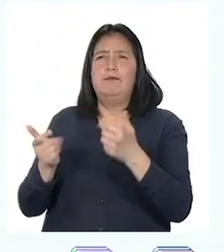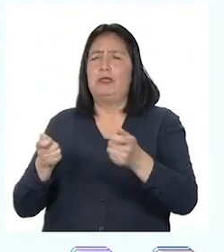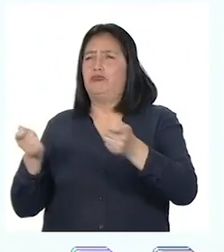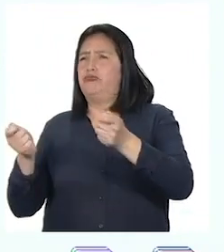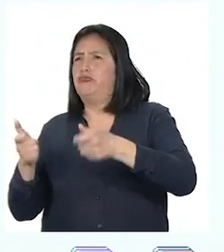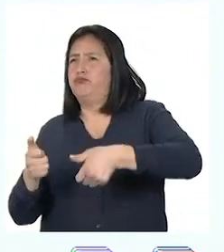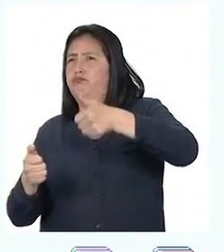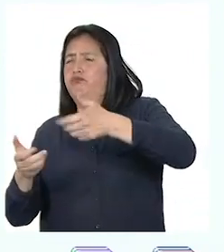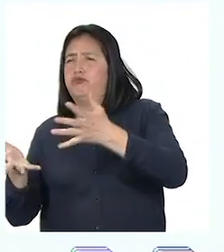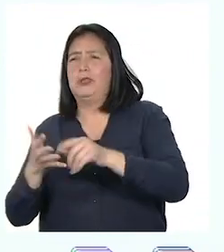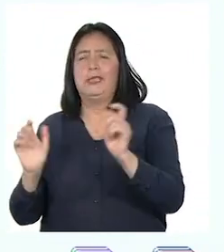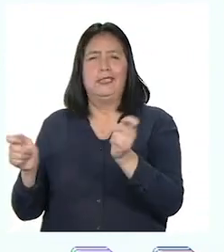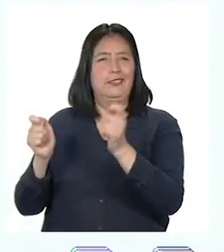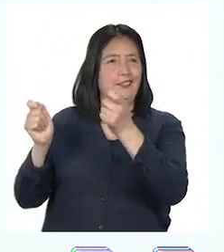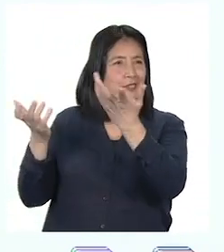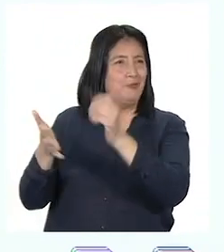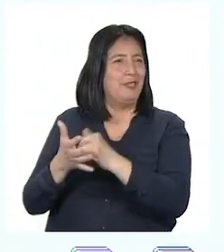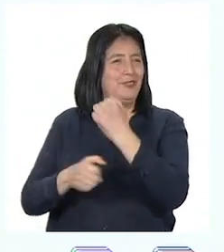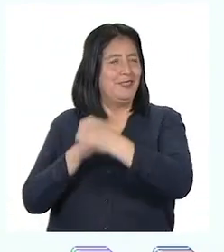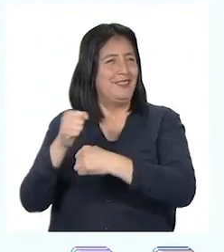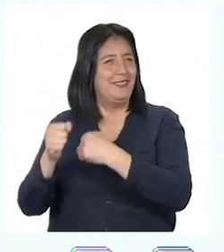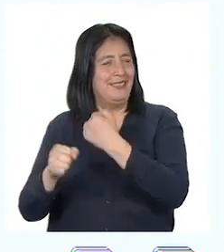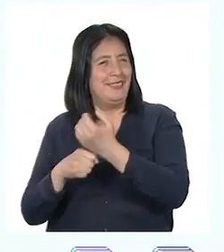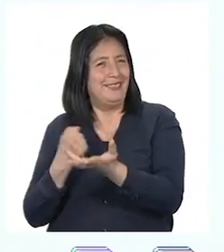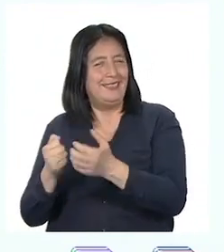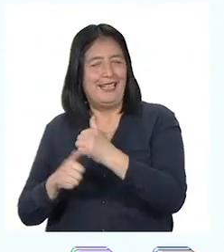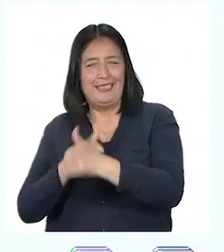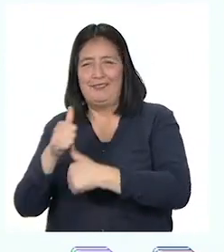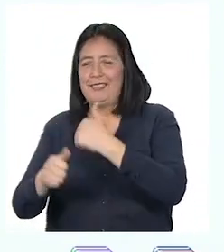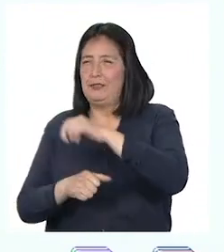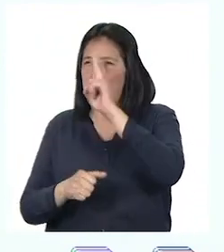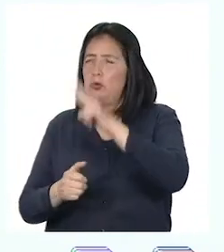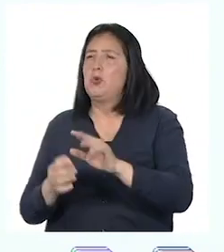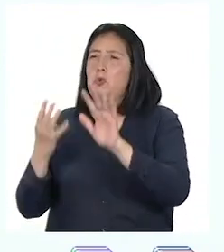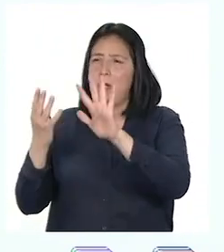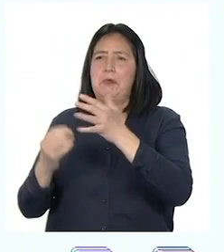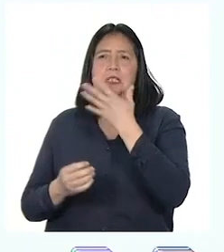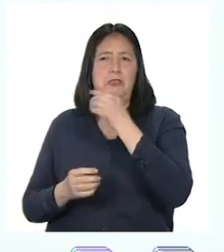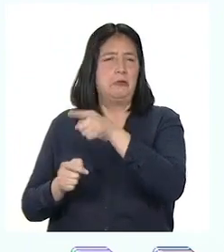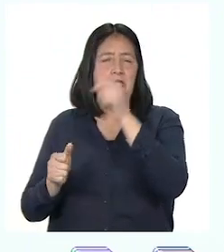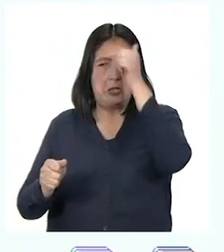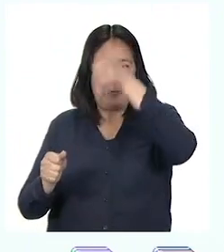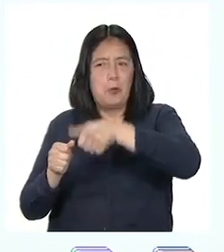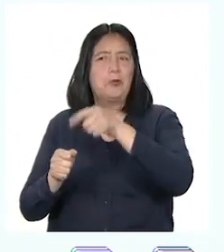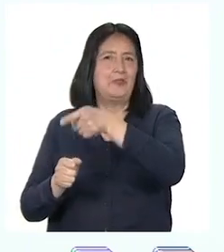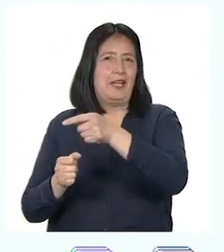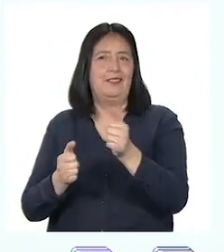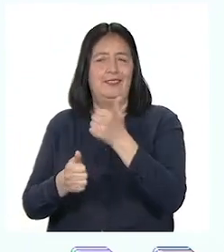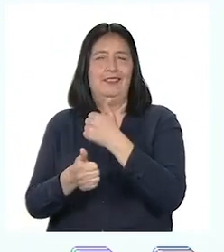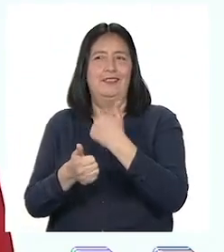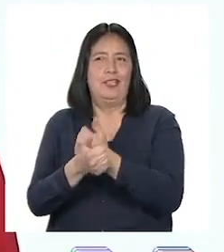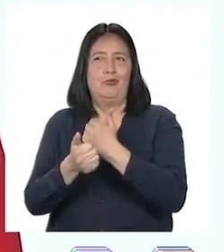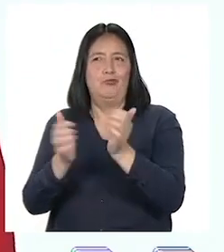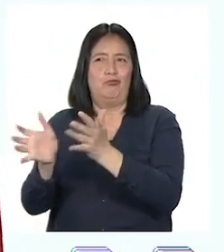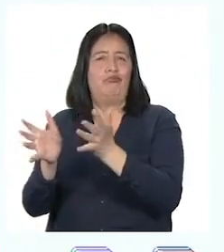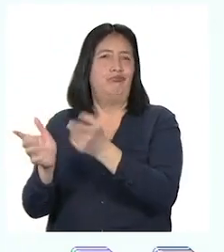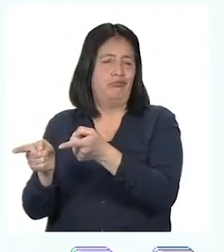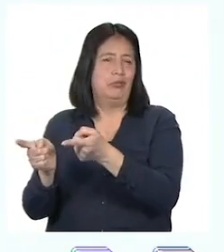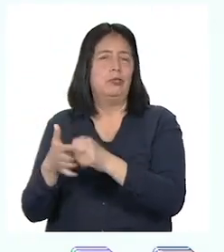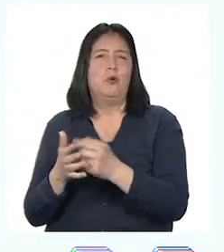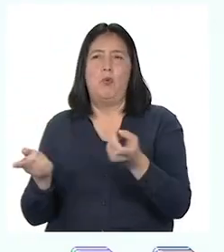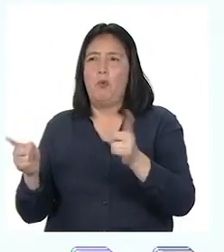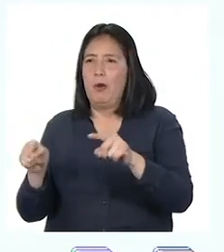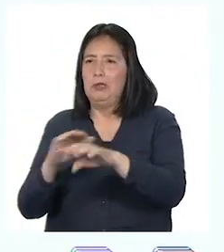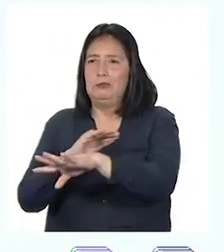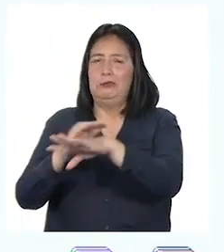tiempo, las celebraciones de fiestas patrias se realizaban cada 9 de diciembre en conmemoración de la Batalla de Ayacucho. A la